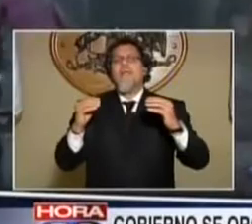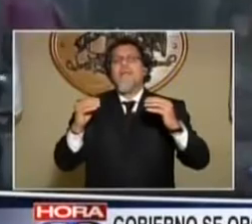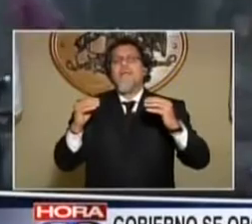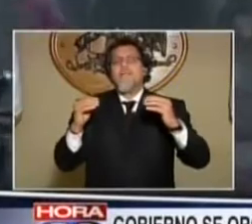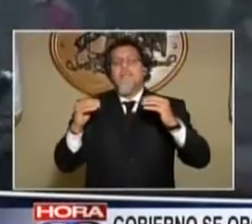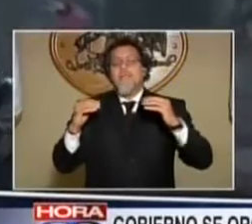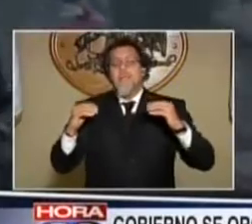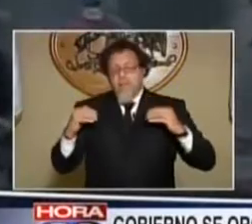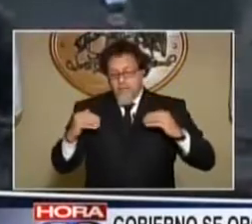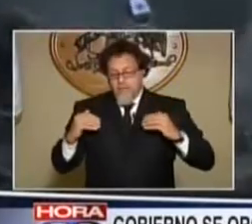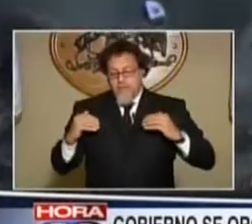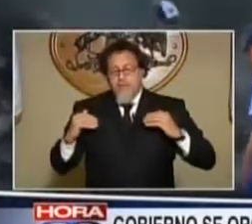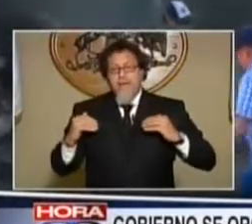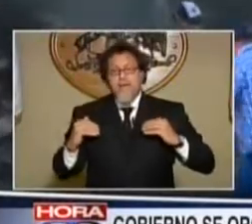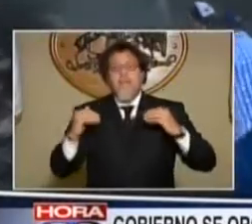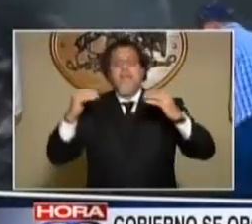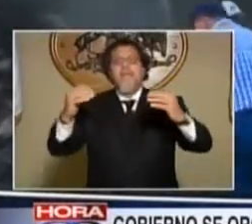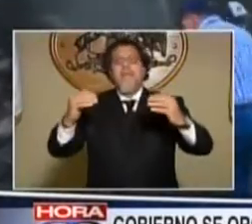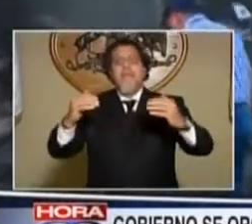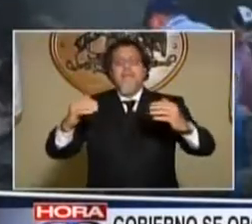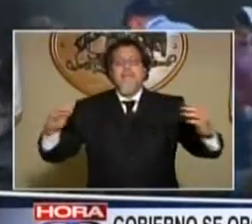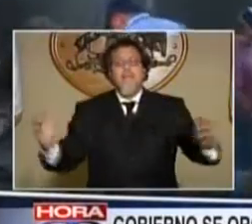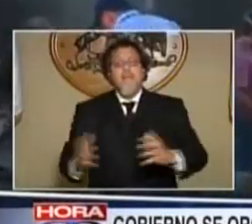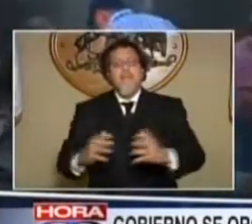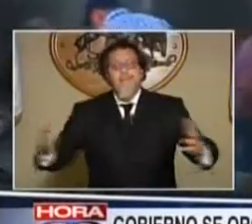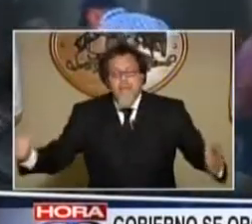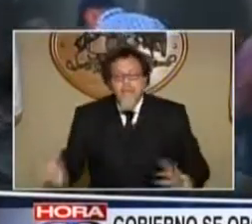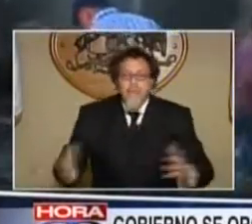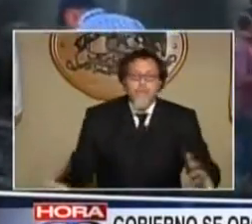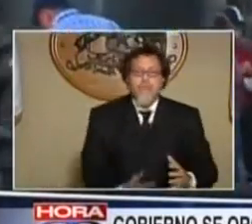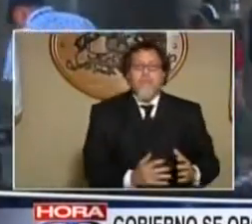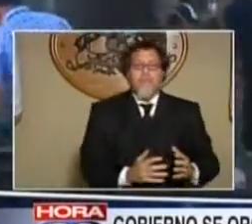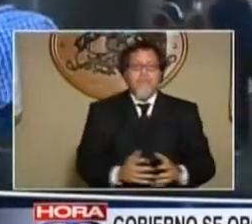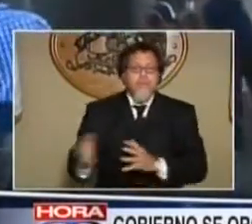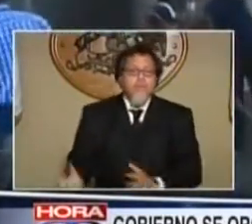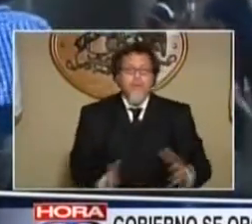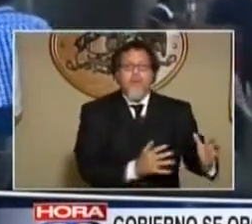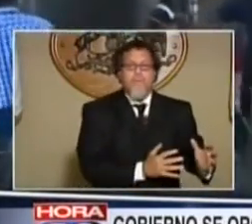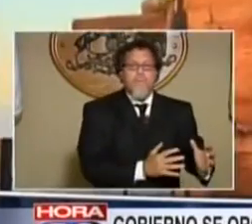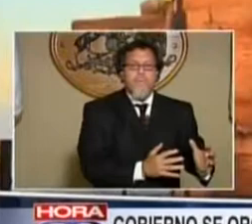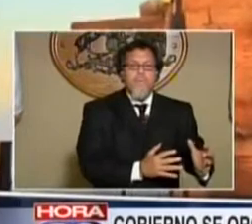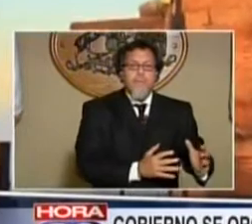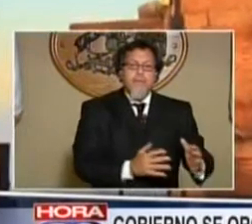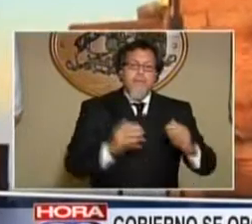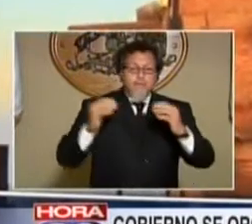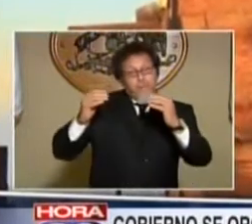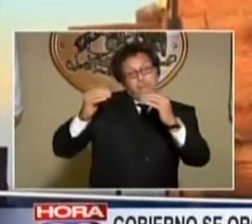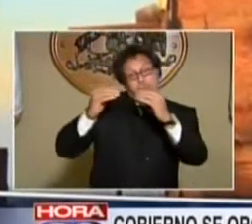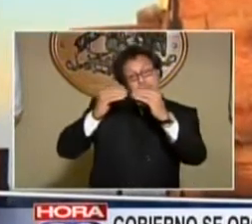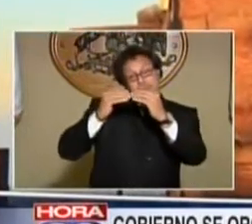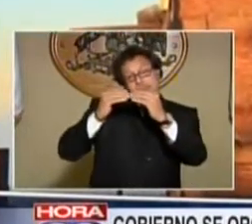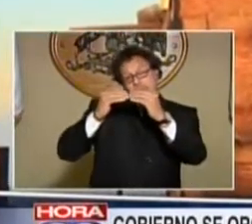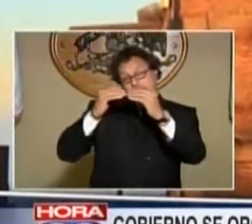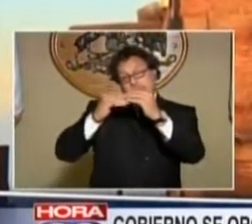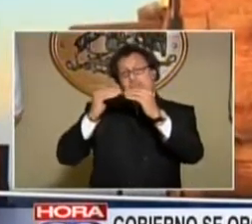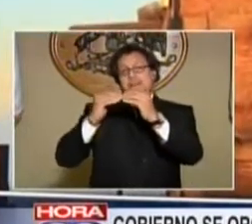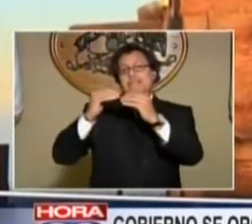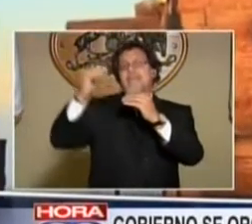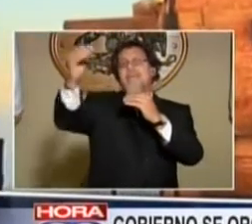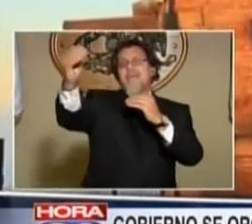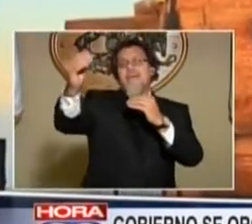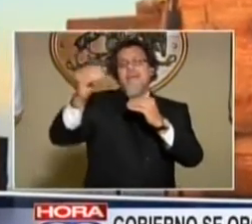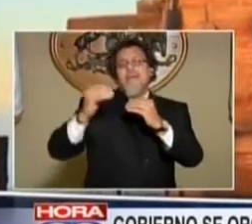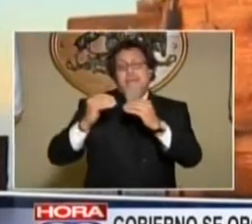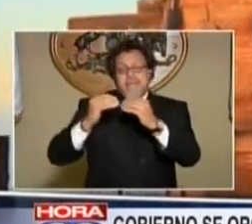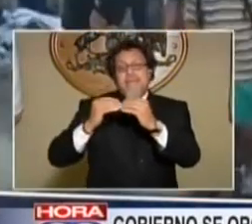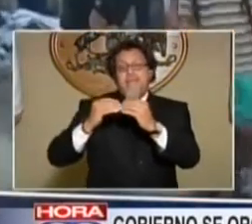un límite natural. Fíjese que desde abajo hacia arriba están todas las familias limpiando su terreno, sacando los escombros. Y de una cierta